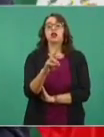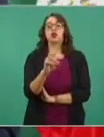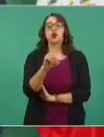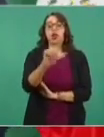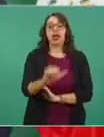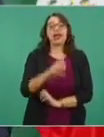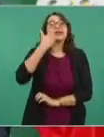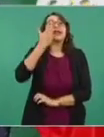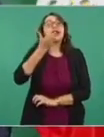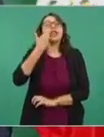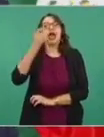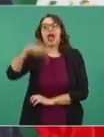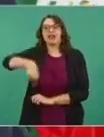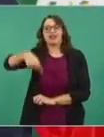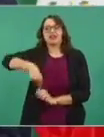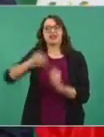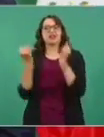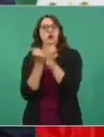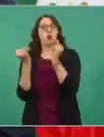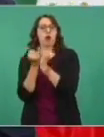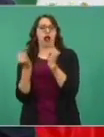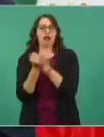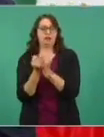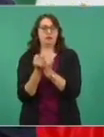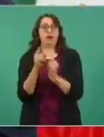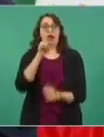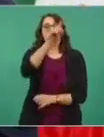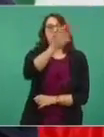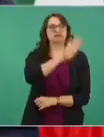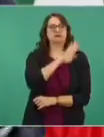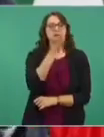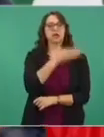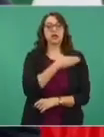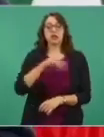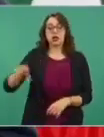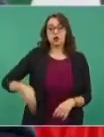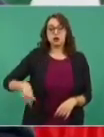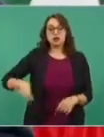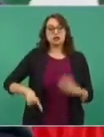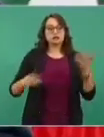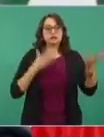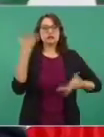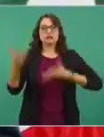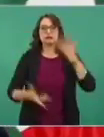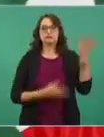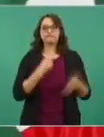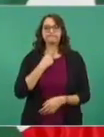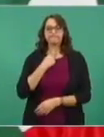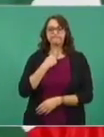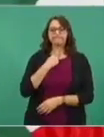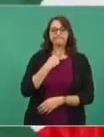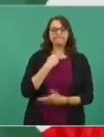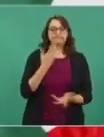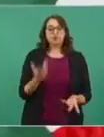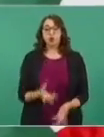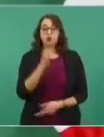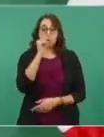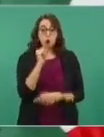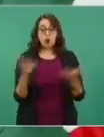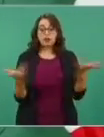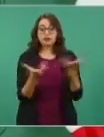no pueden los gobiernos hacer nada, con todo respeto, porque parecen empleados.